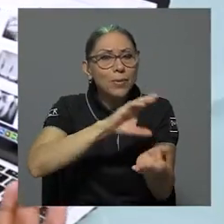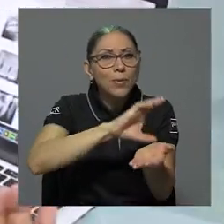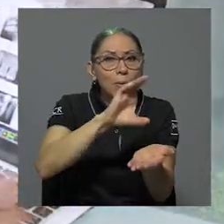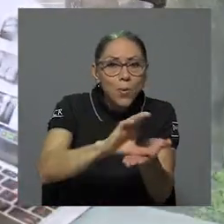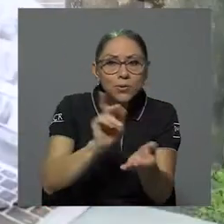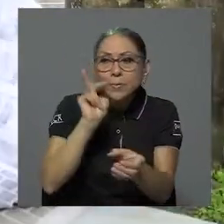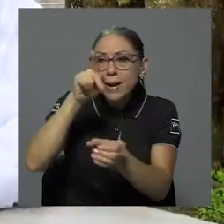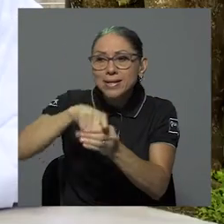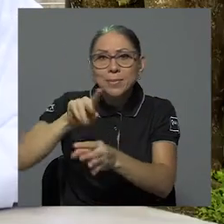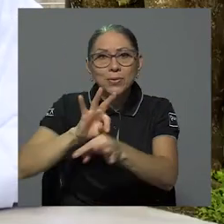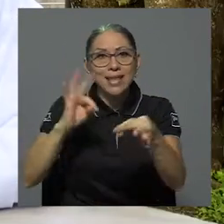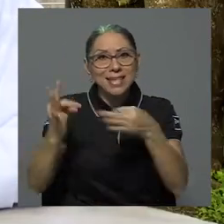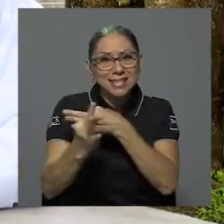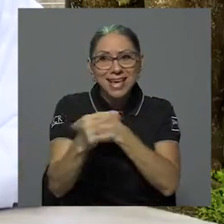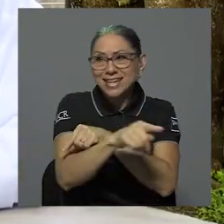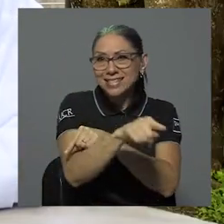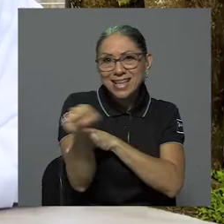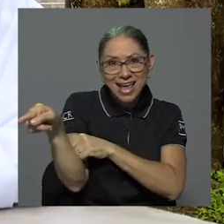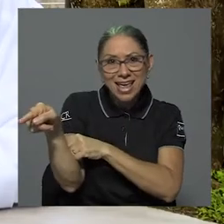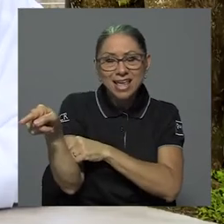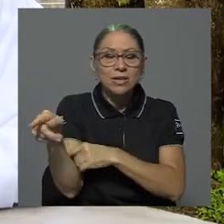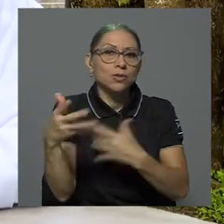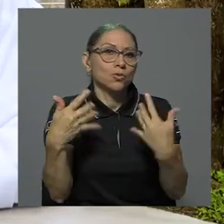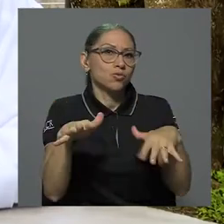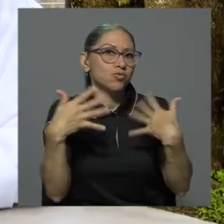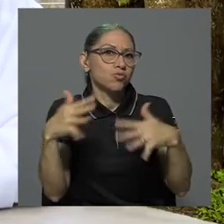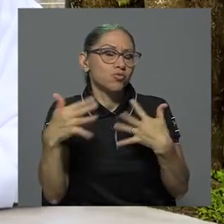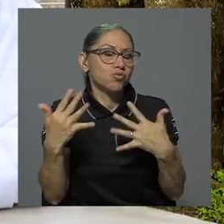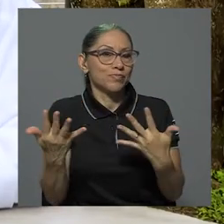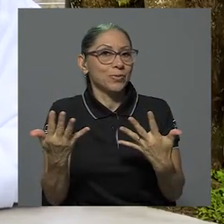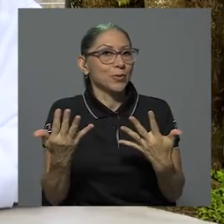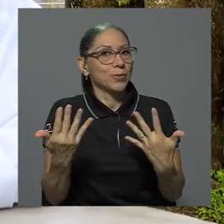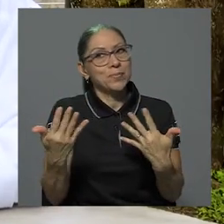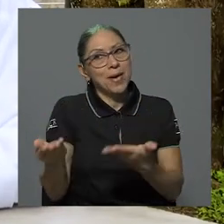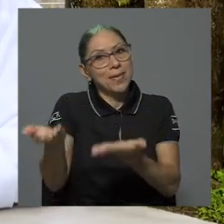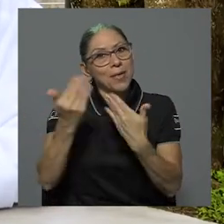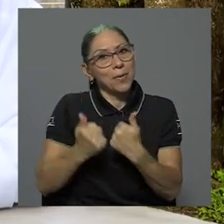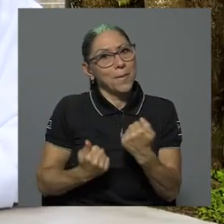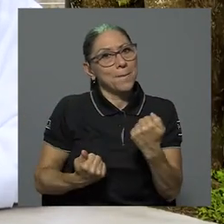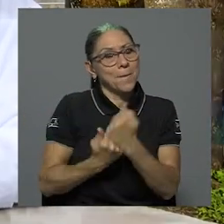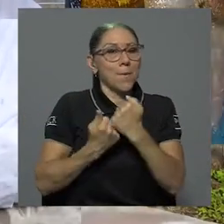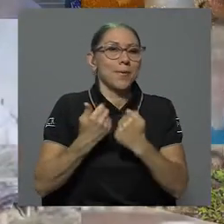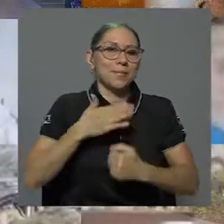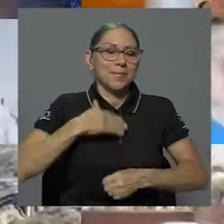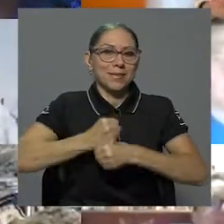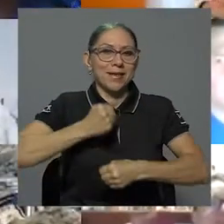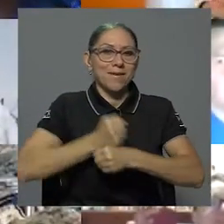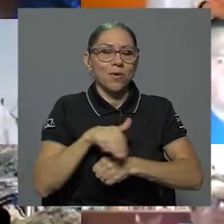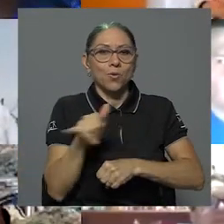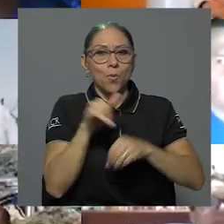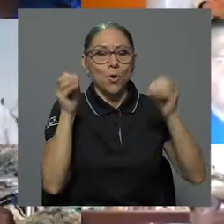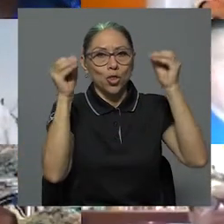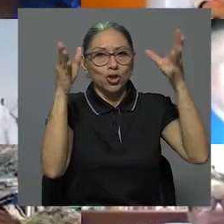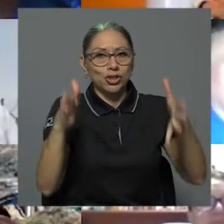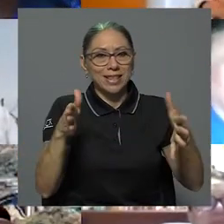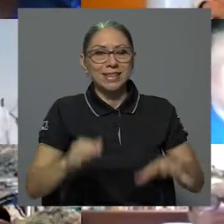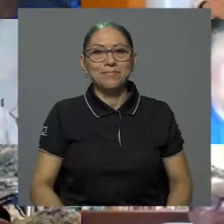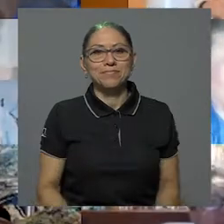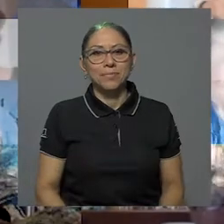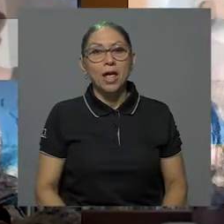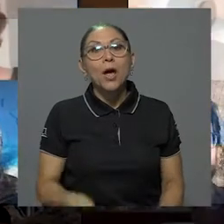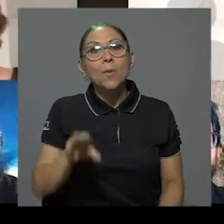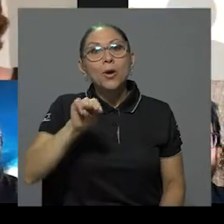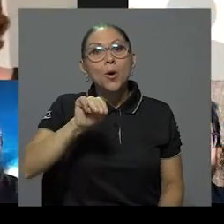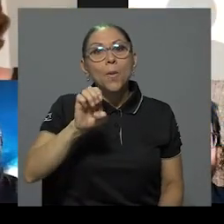talleres que ellos han impartido y definitivamente han sido un aporte invaluable para mi trabajo docente. Bueno,